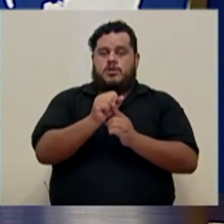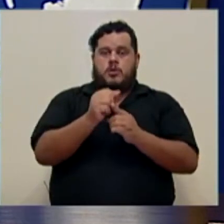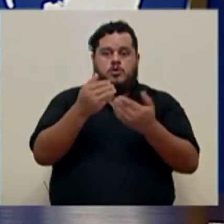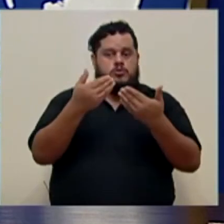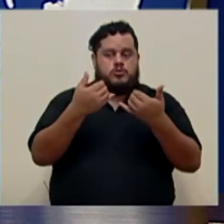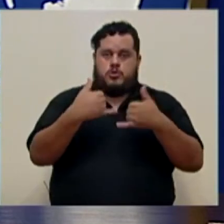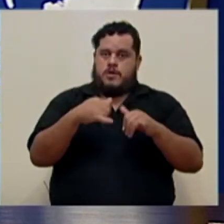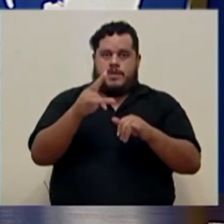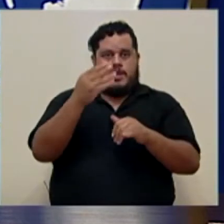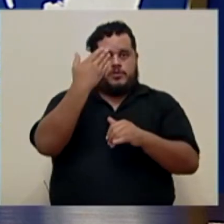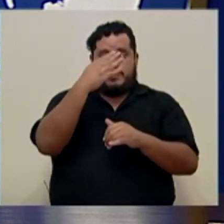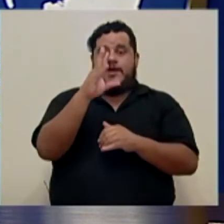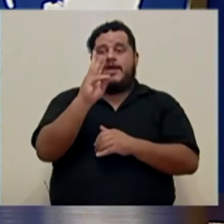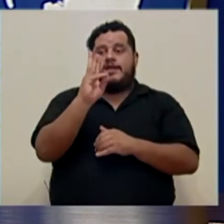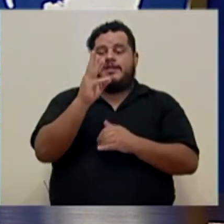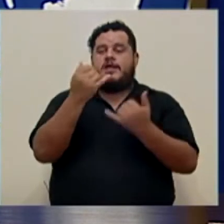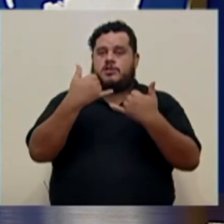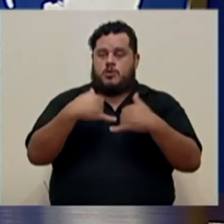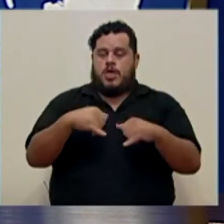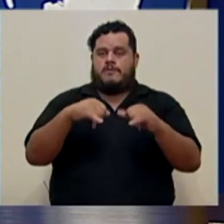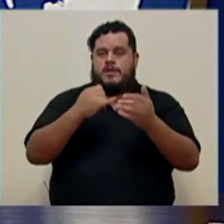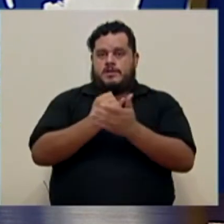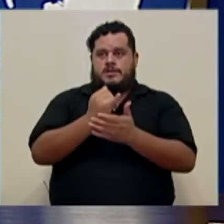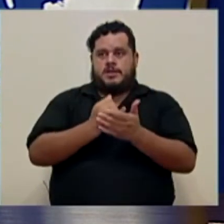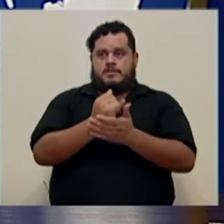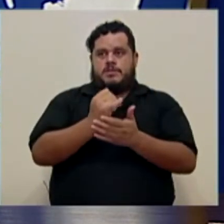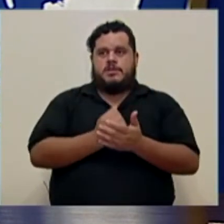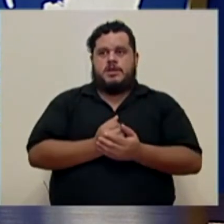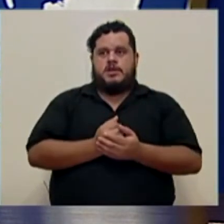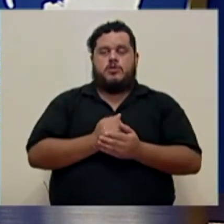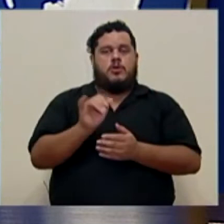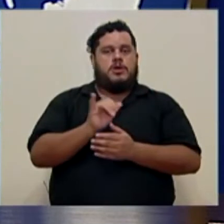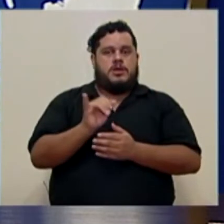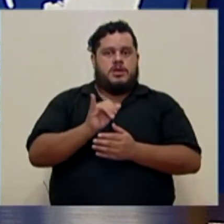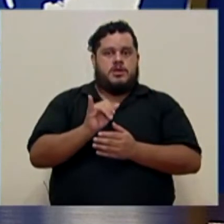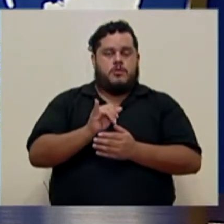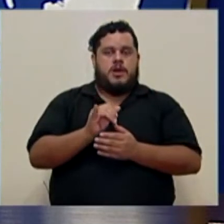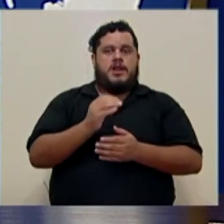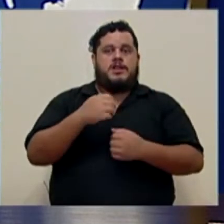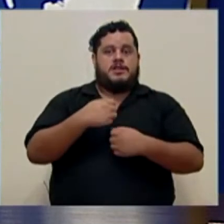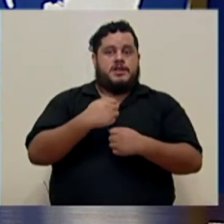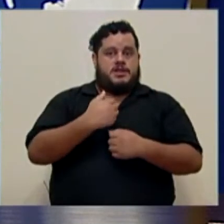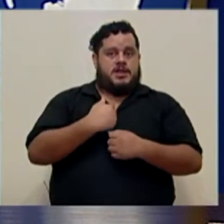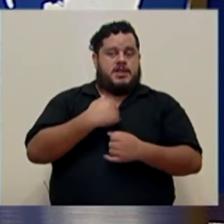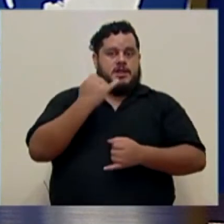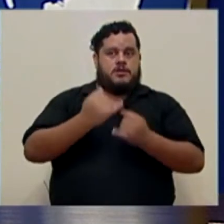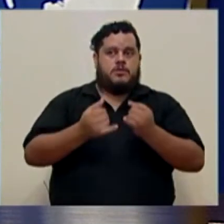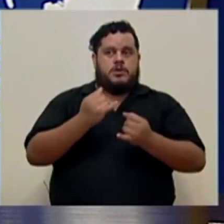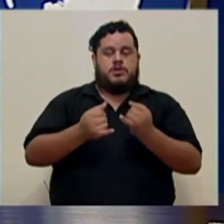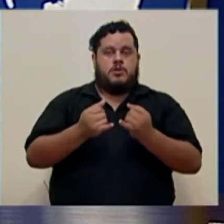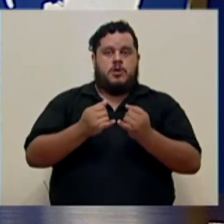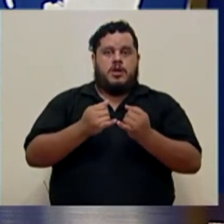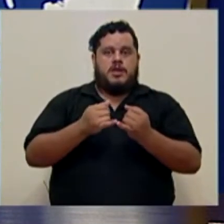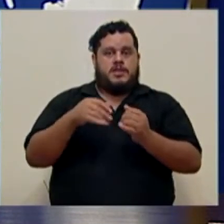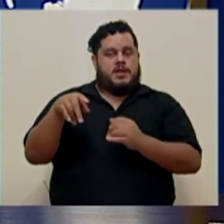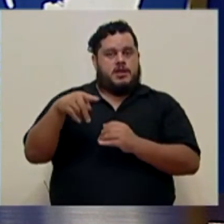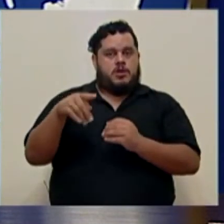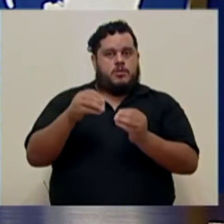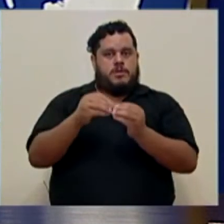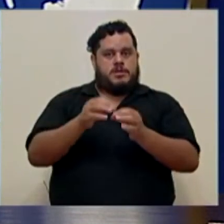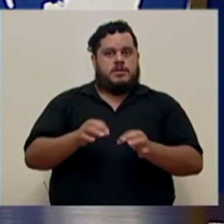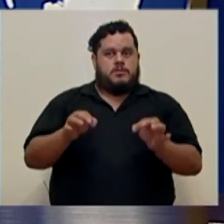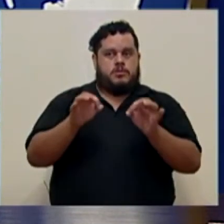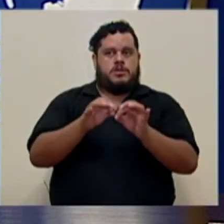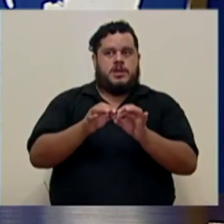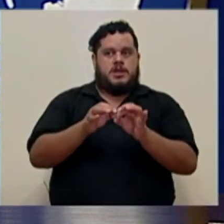6 están pendientes de valoración por patología forense y también se llegó a la conclusión de que el factor de riesgo más importante o